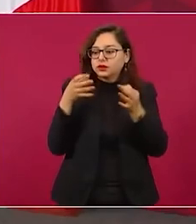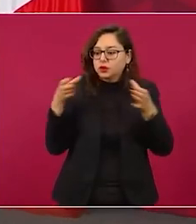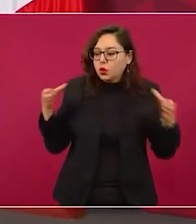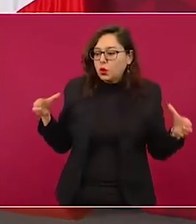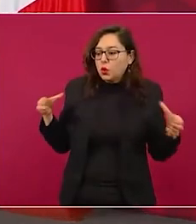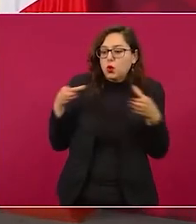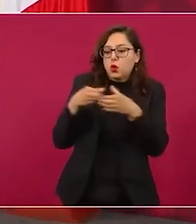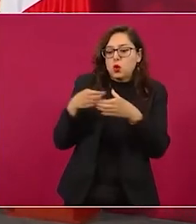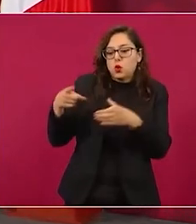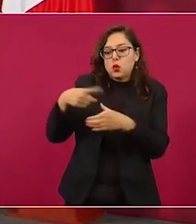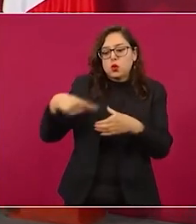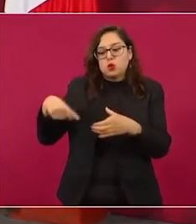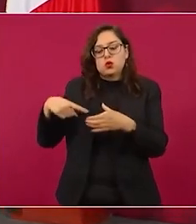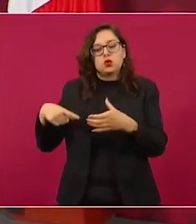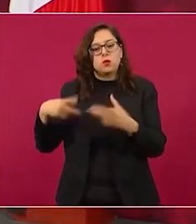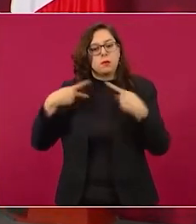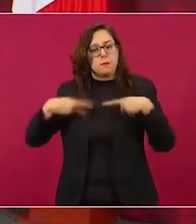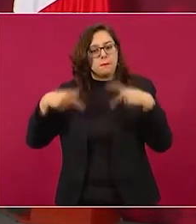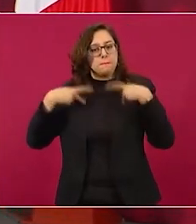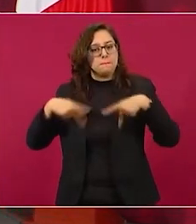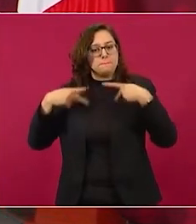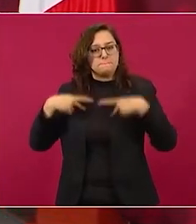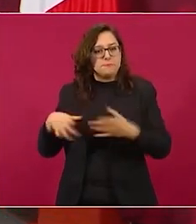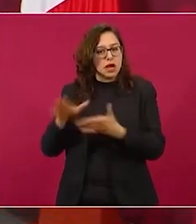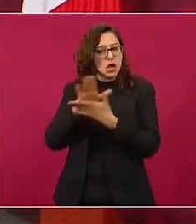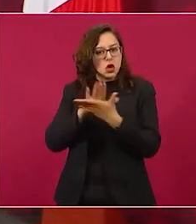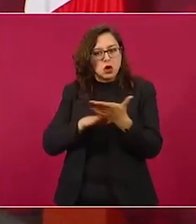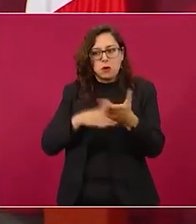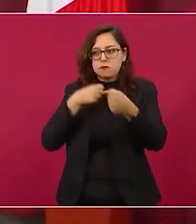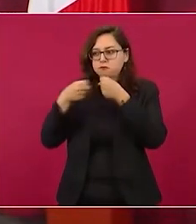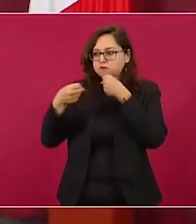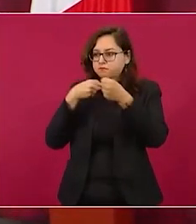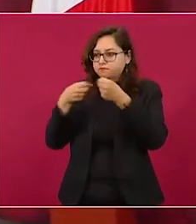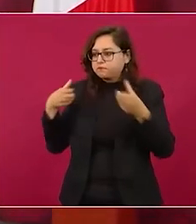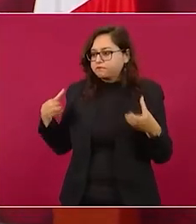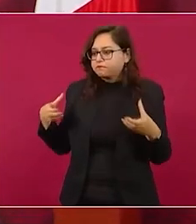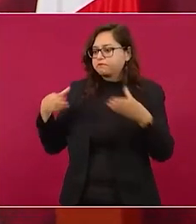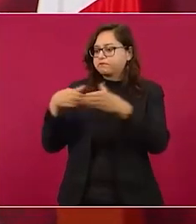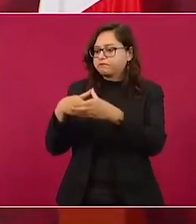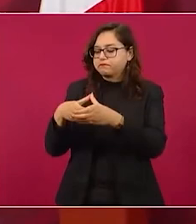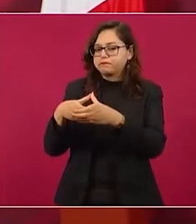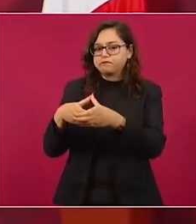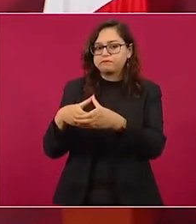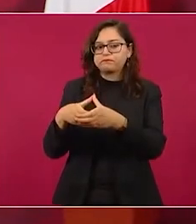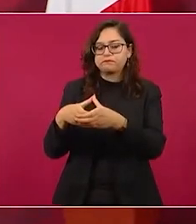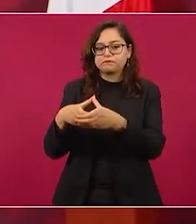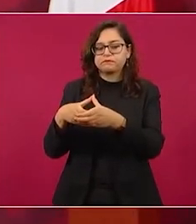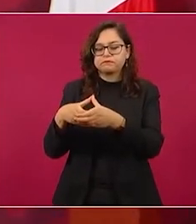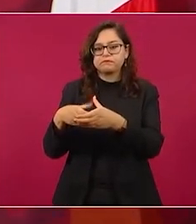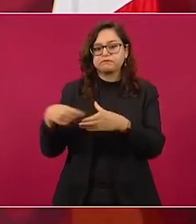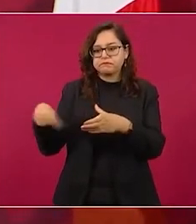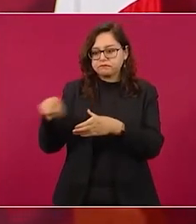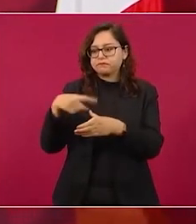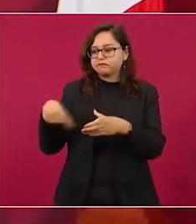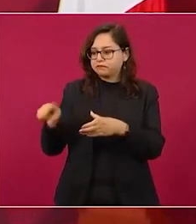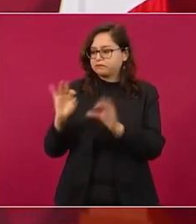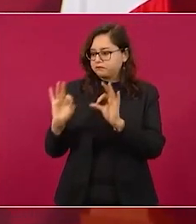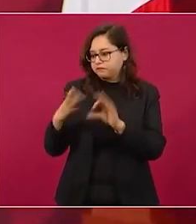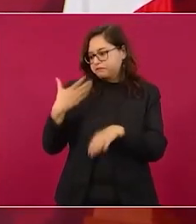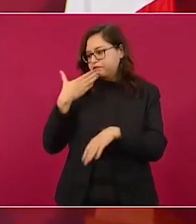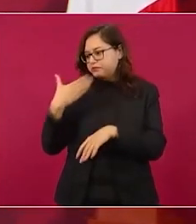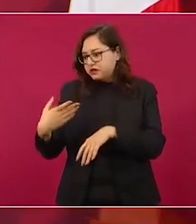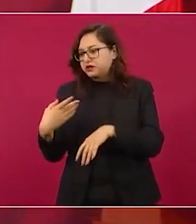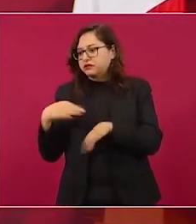afortunadamente. Pues sí, pero en esos medios